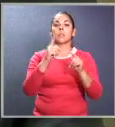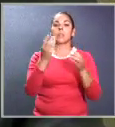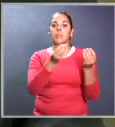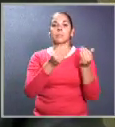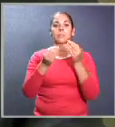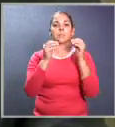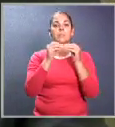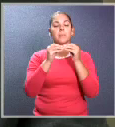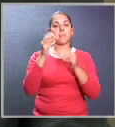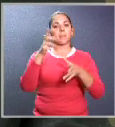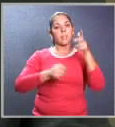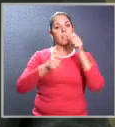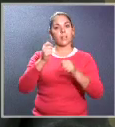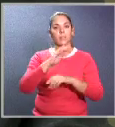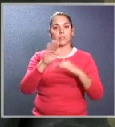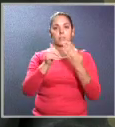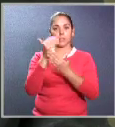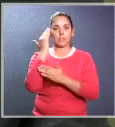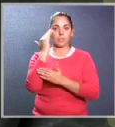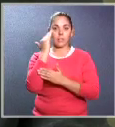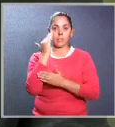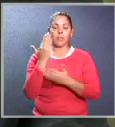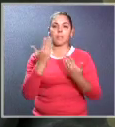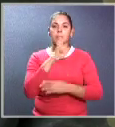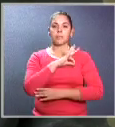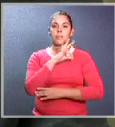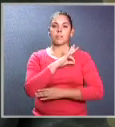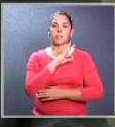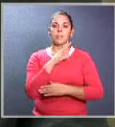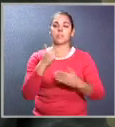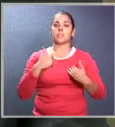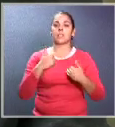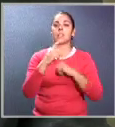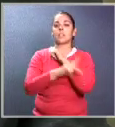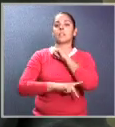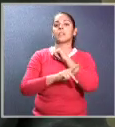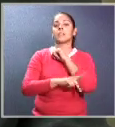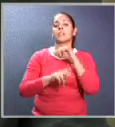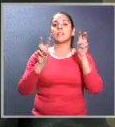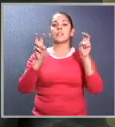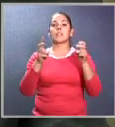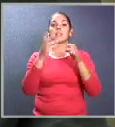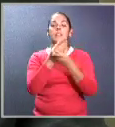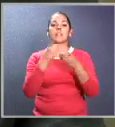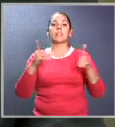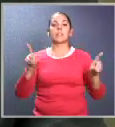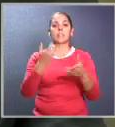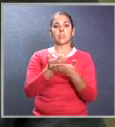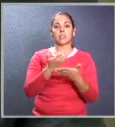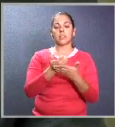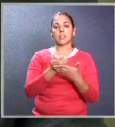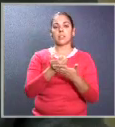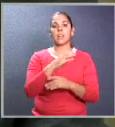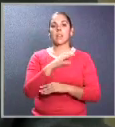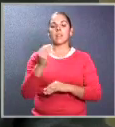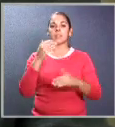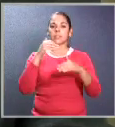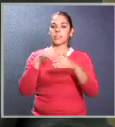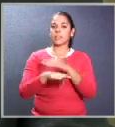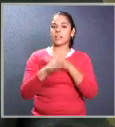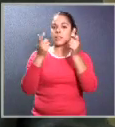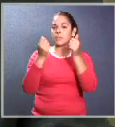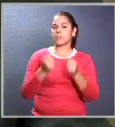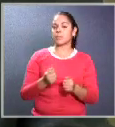leche. Que todos sabemos los beneficios que tiene nuestro país en términos de democratización económica, en términos de